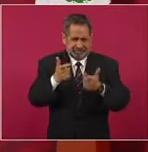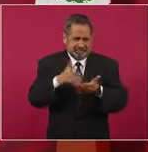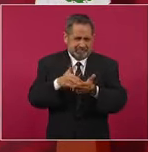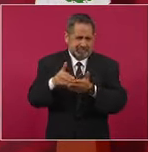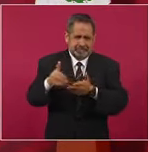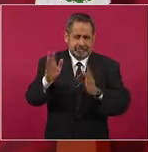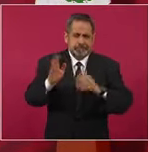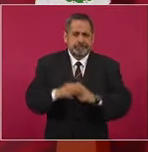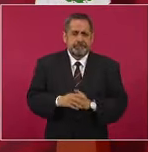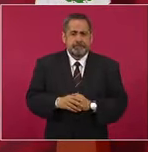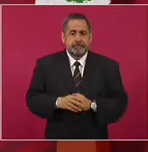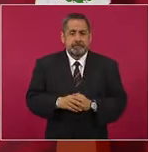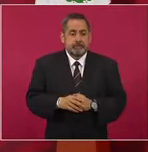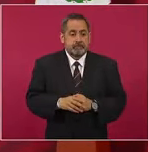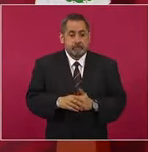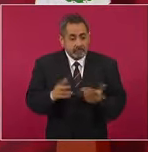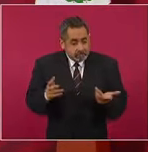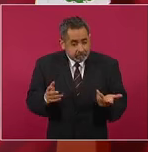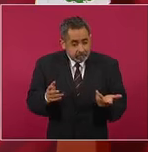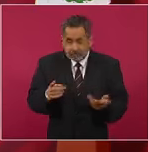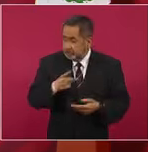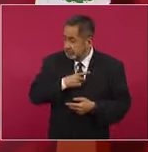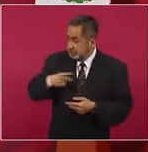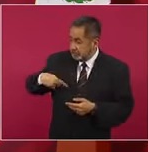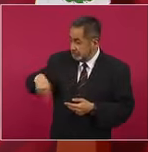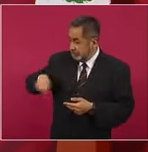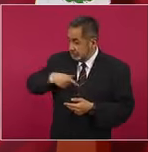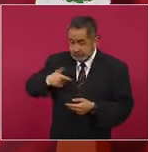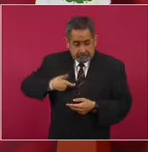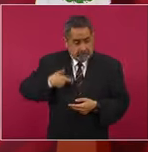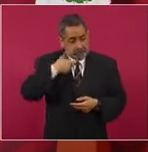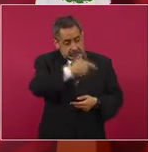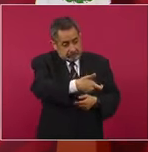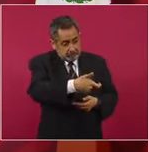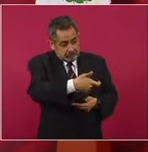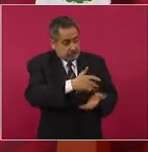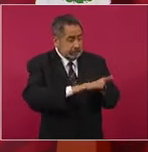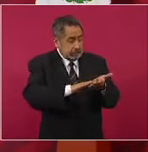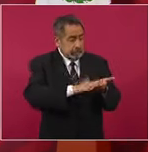o sea, que todavía nosotros les tenemos que pagar.